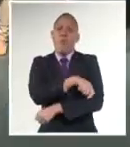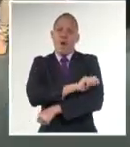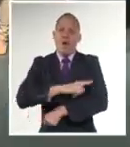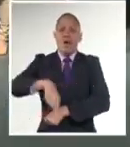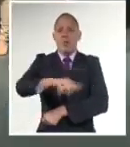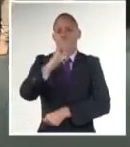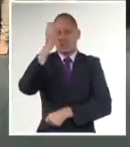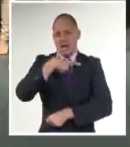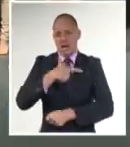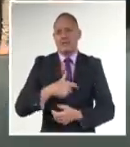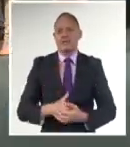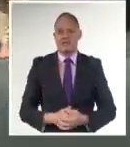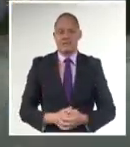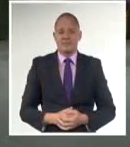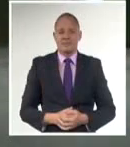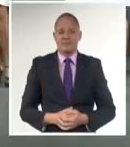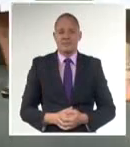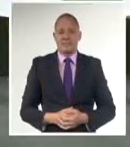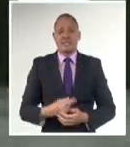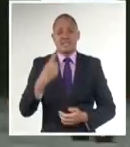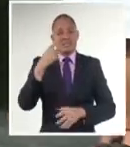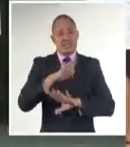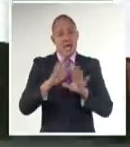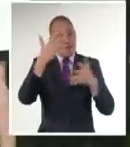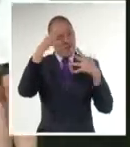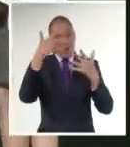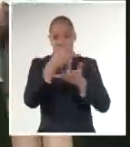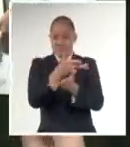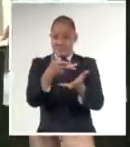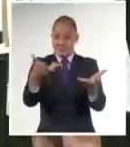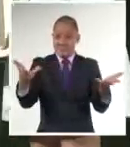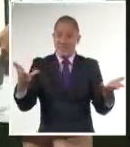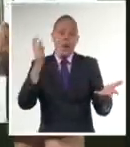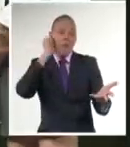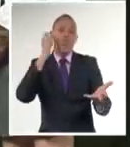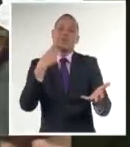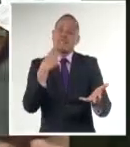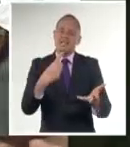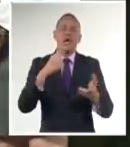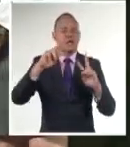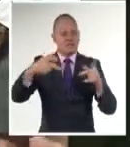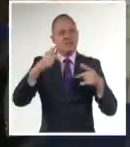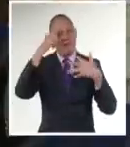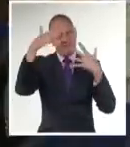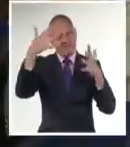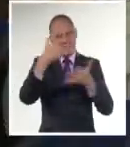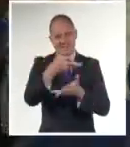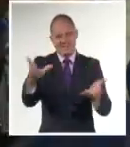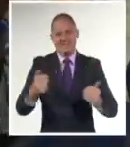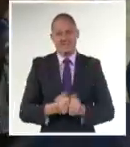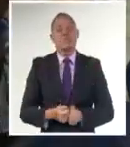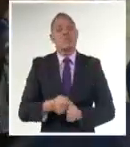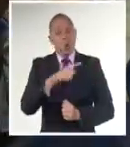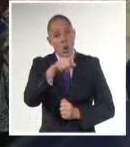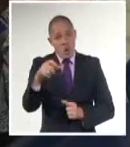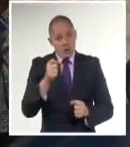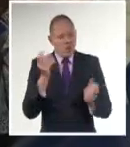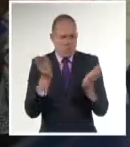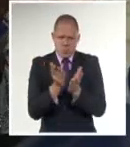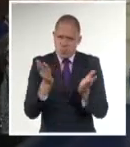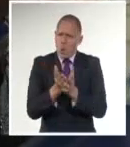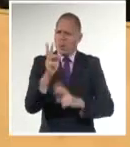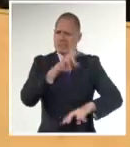avileño. Reconocidos todos, muchas felicidades. Les reiteramos nuestra exhortación a continuar estudiando,